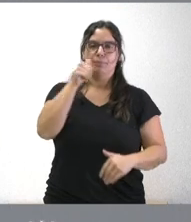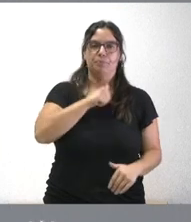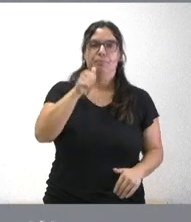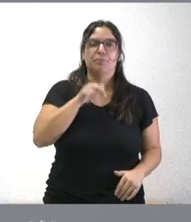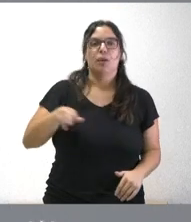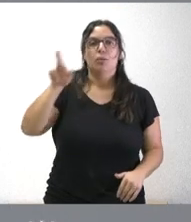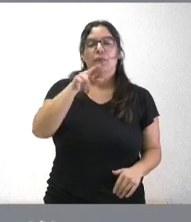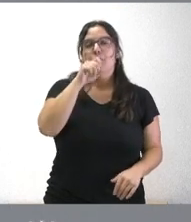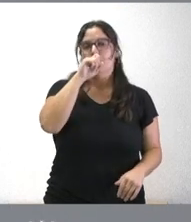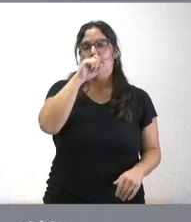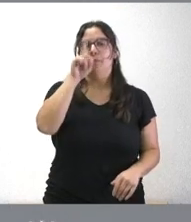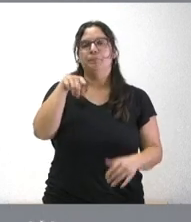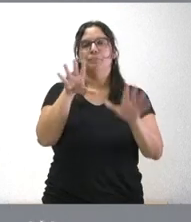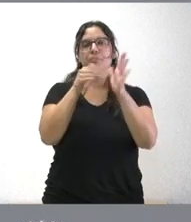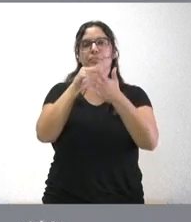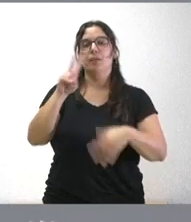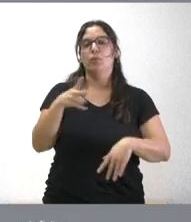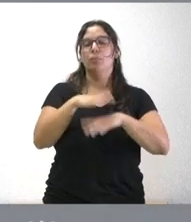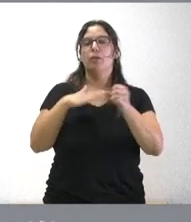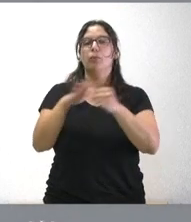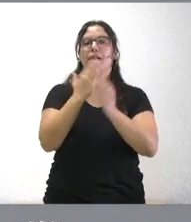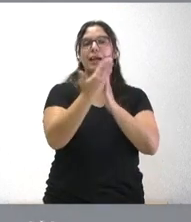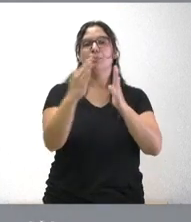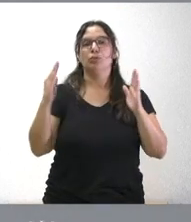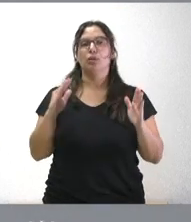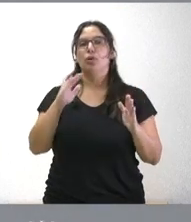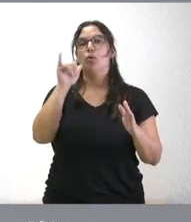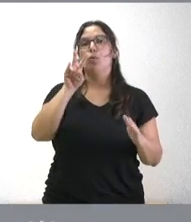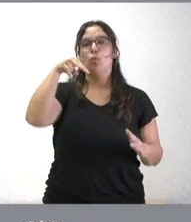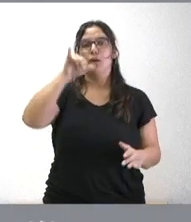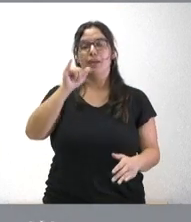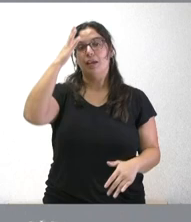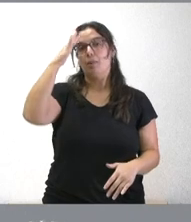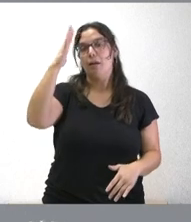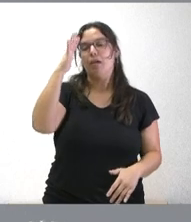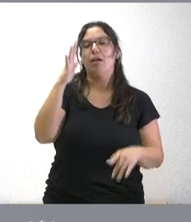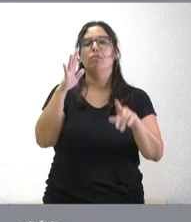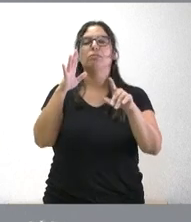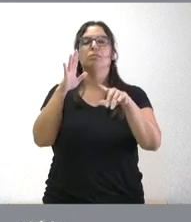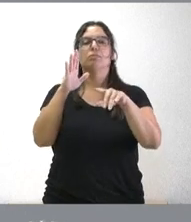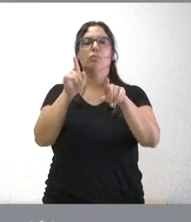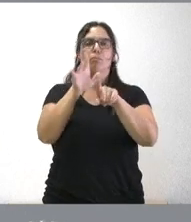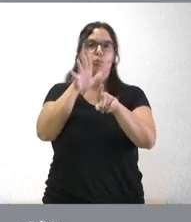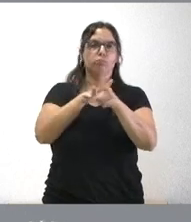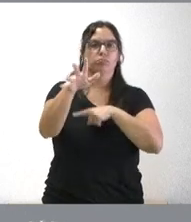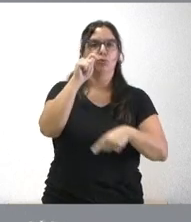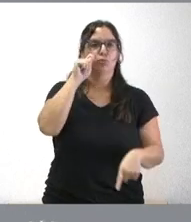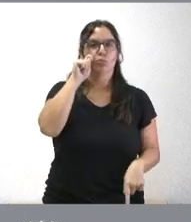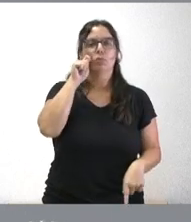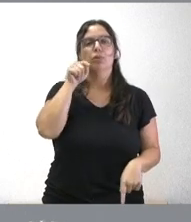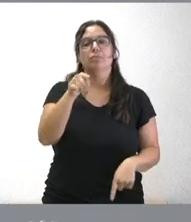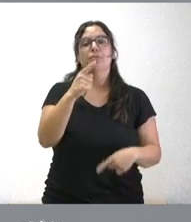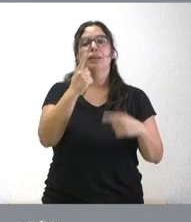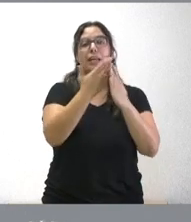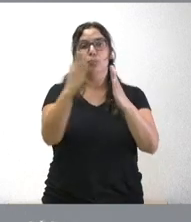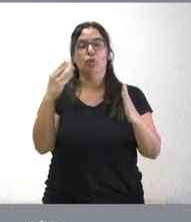para financiar la exposición Juni Imaginario por su impacto turístico es una exposición que